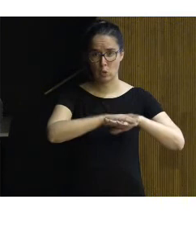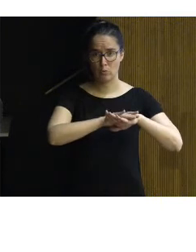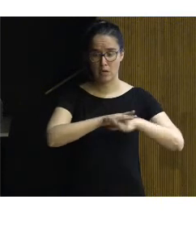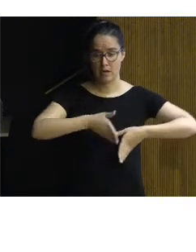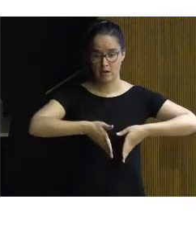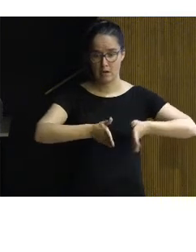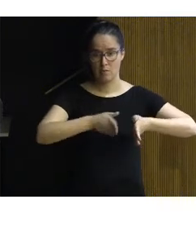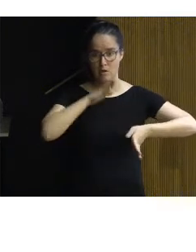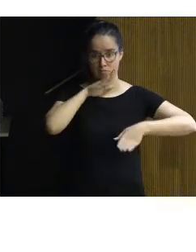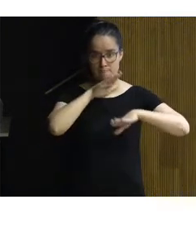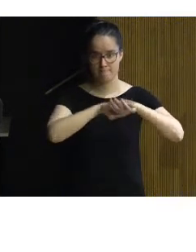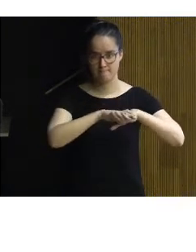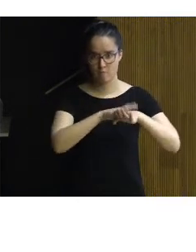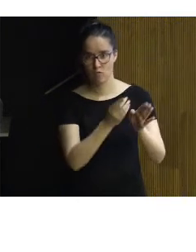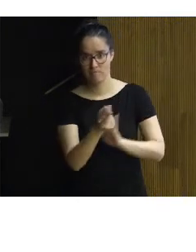salirse del camino.